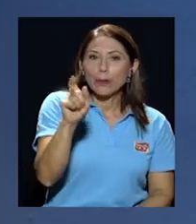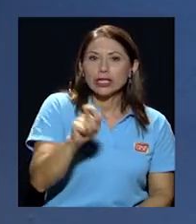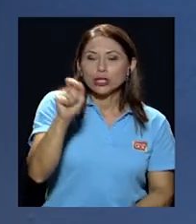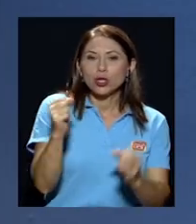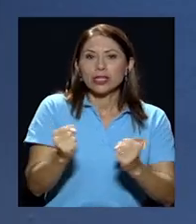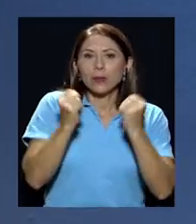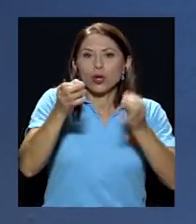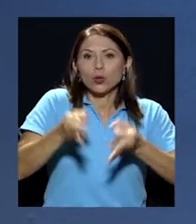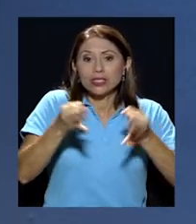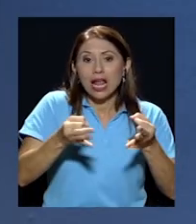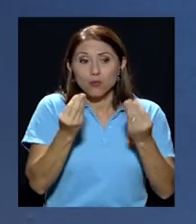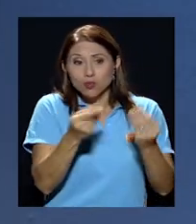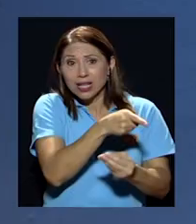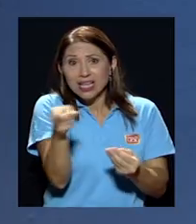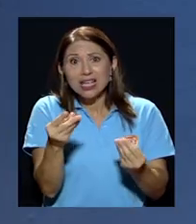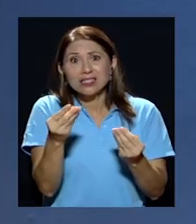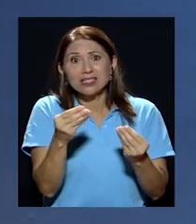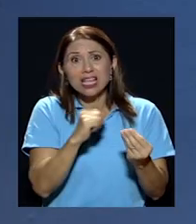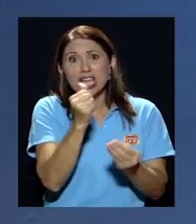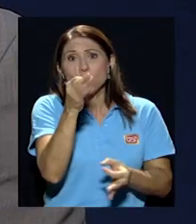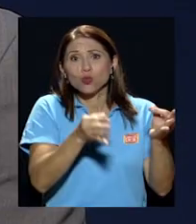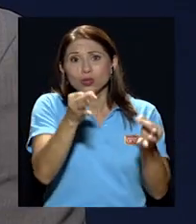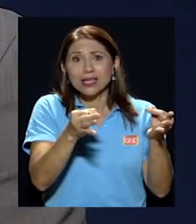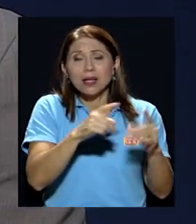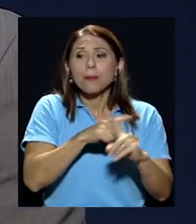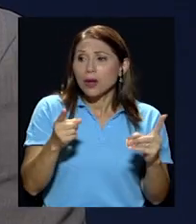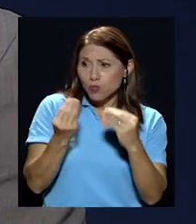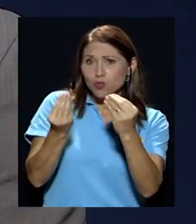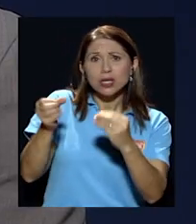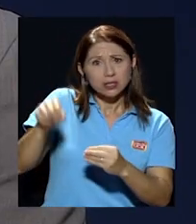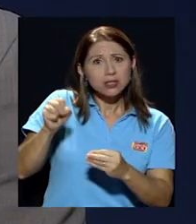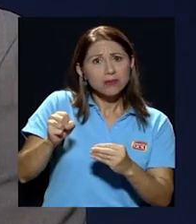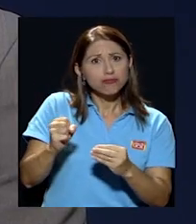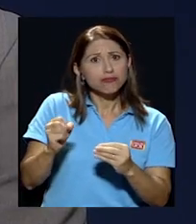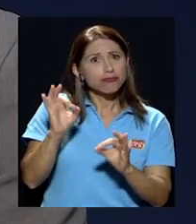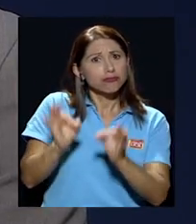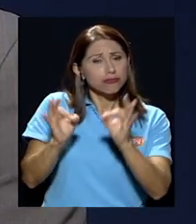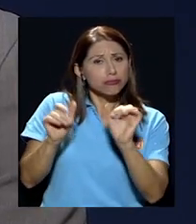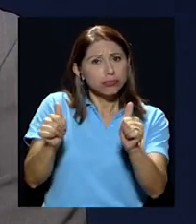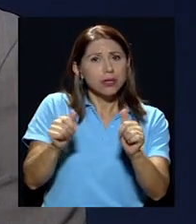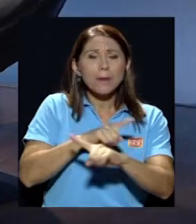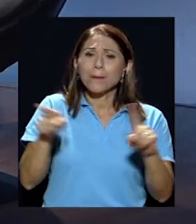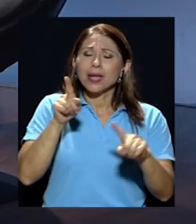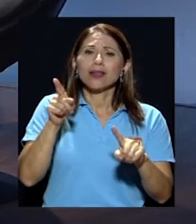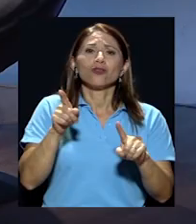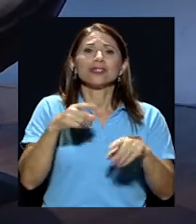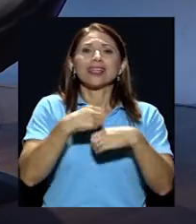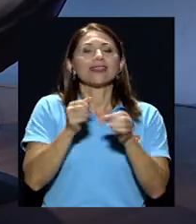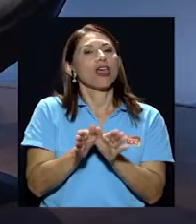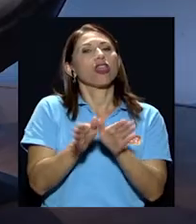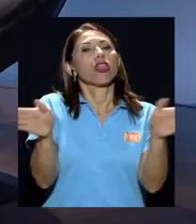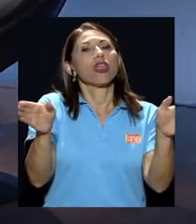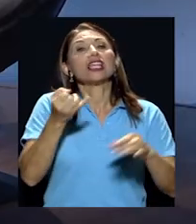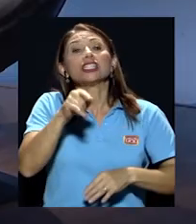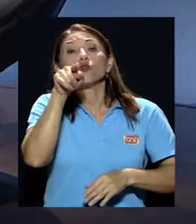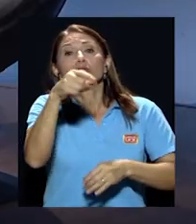injustas muchas de ellas pero muchas si lo son muchas si lo son sin embargo la generalización es que si usted es pensión del poder